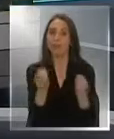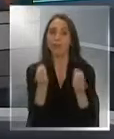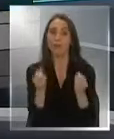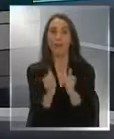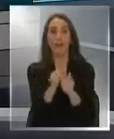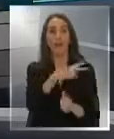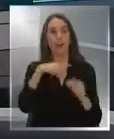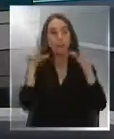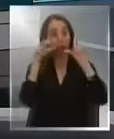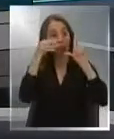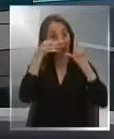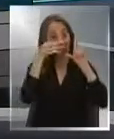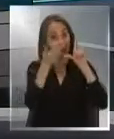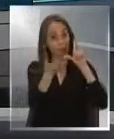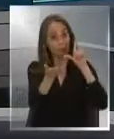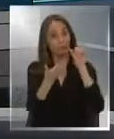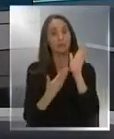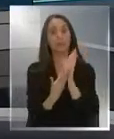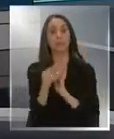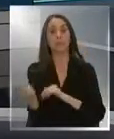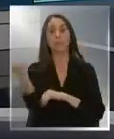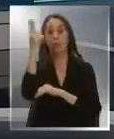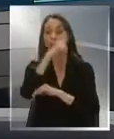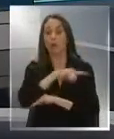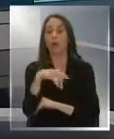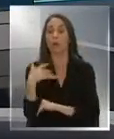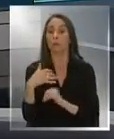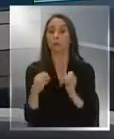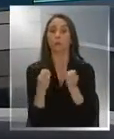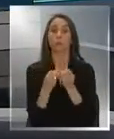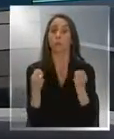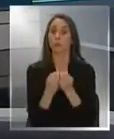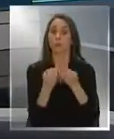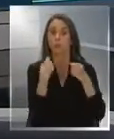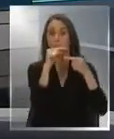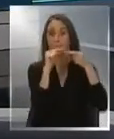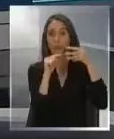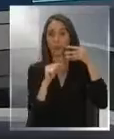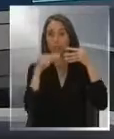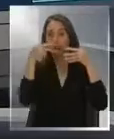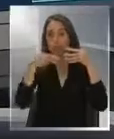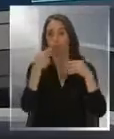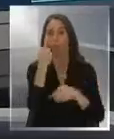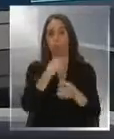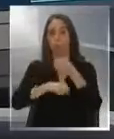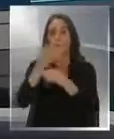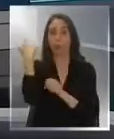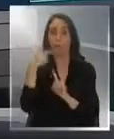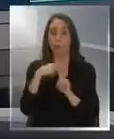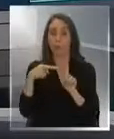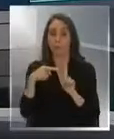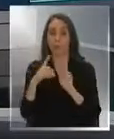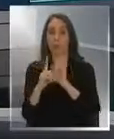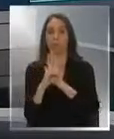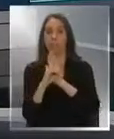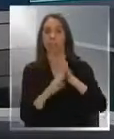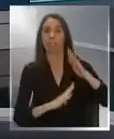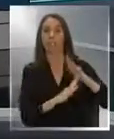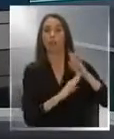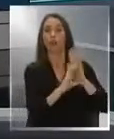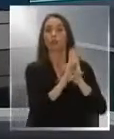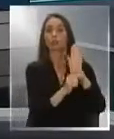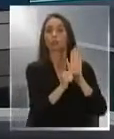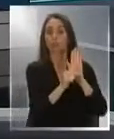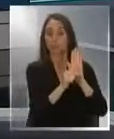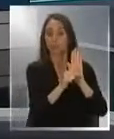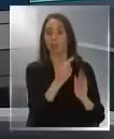Que estén con nosotros, vamos de inmediato a esta jornada que ha sido tremendamente noticiosa. Así es. Tras más de un año y medio bajo estado de excepción, el gobierno